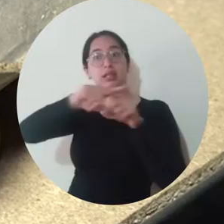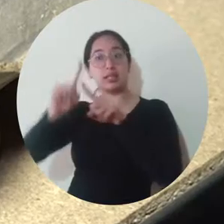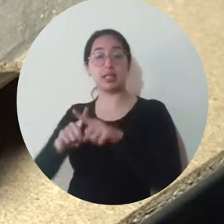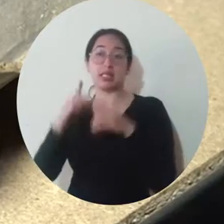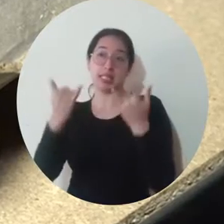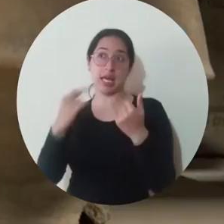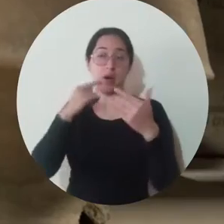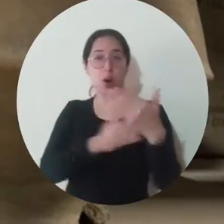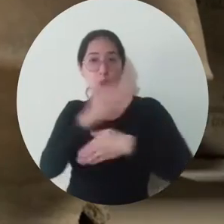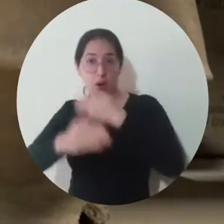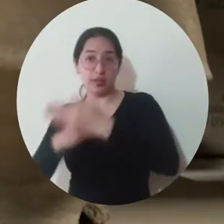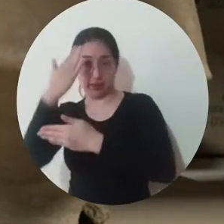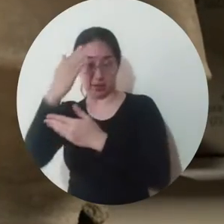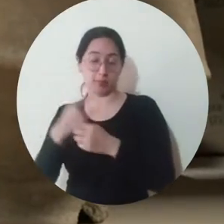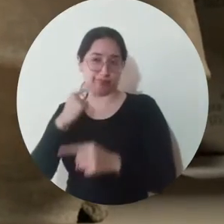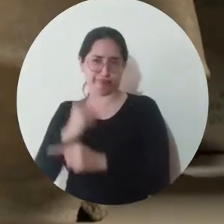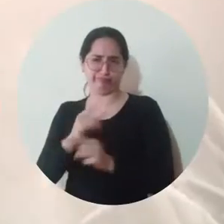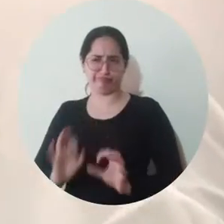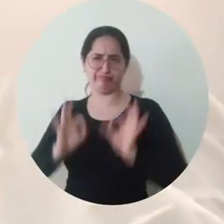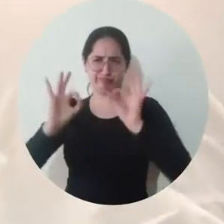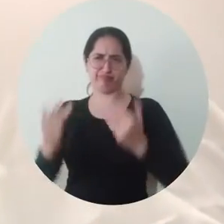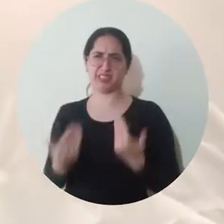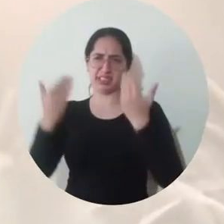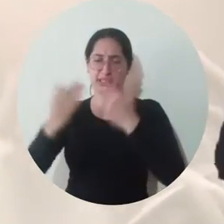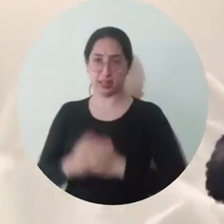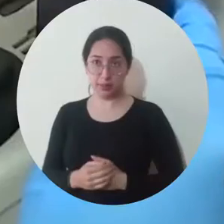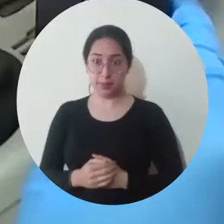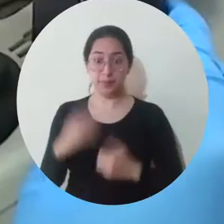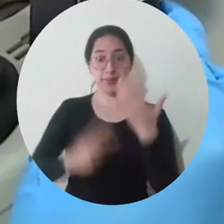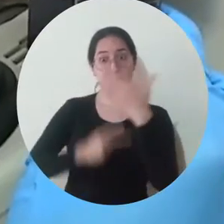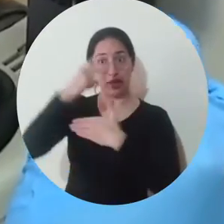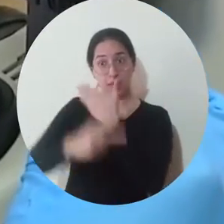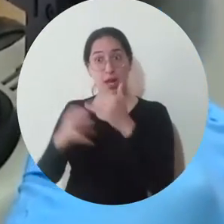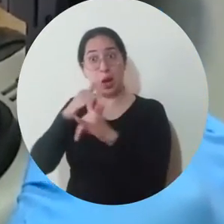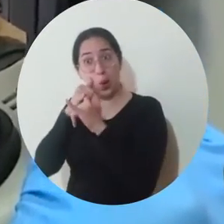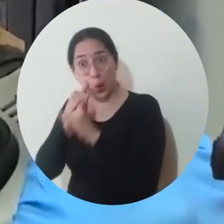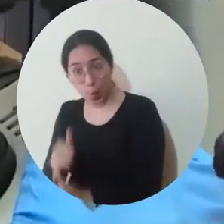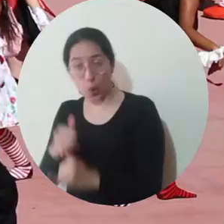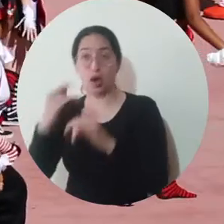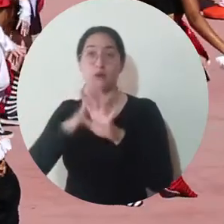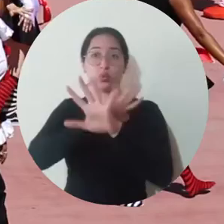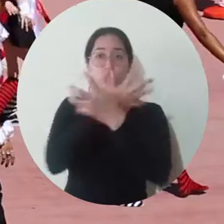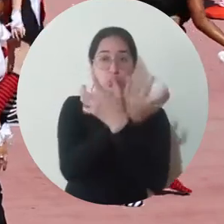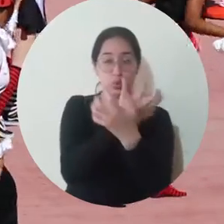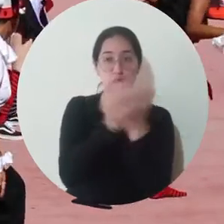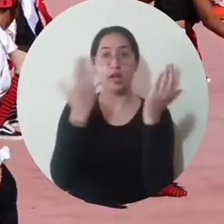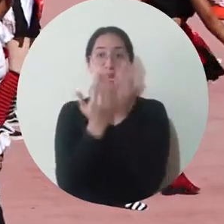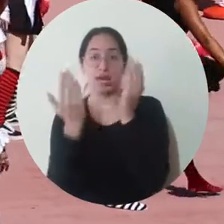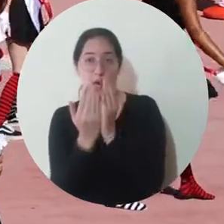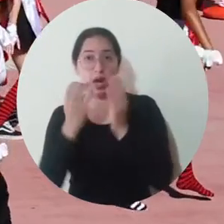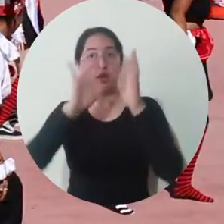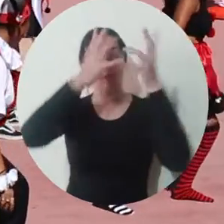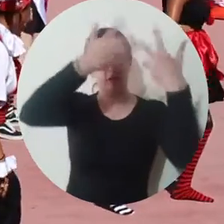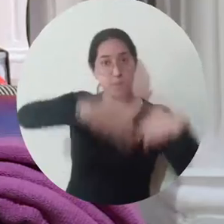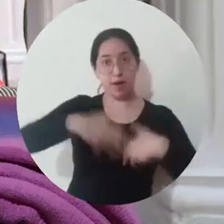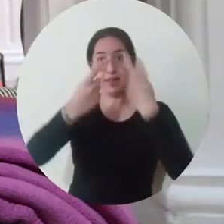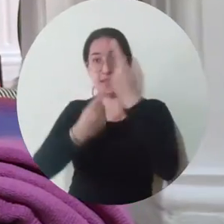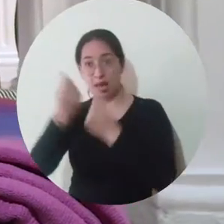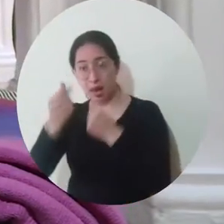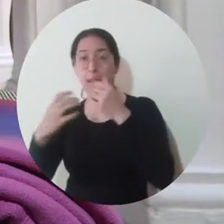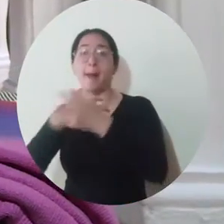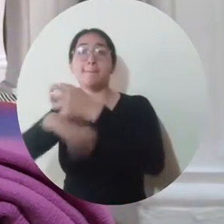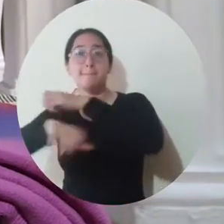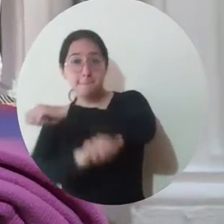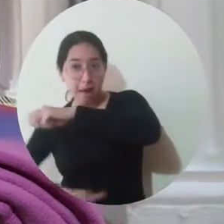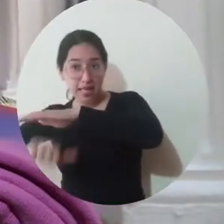estos proyectos se desarrollen de manera óptima. Los proyectos que corresponden a las áreas de ingeniería, ciencias de la educación, empresariales y